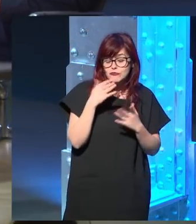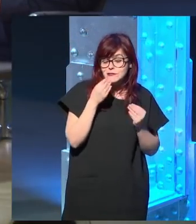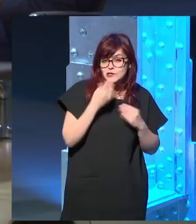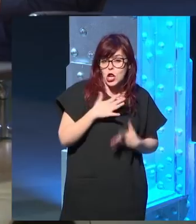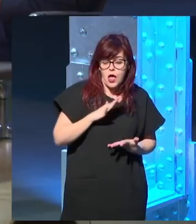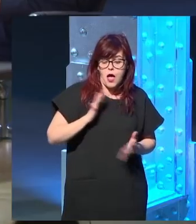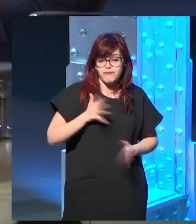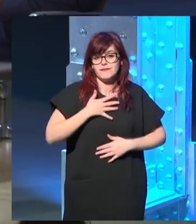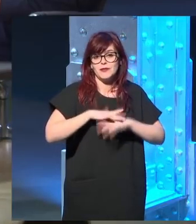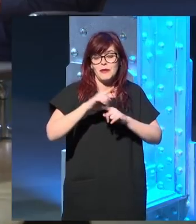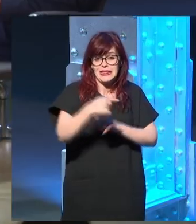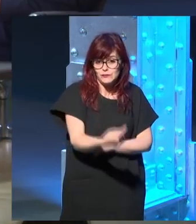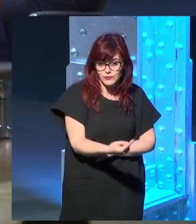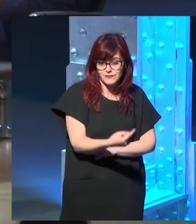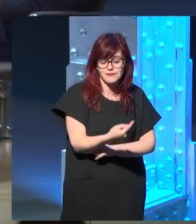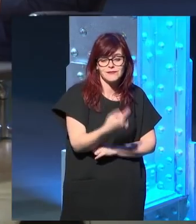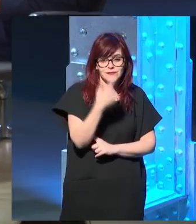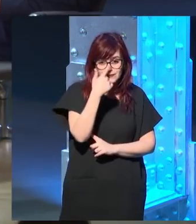los corredores